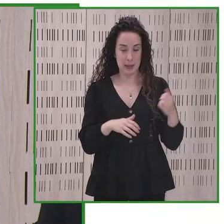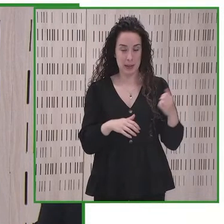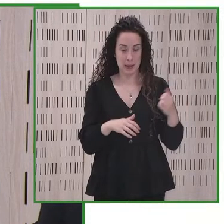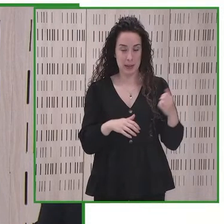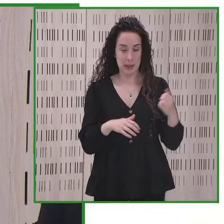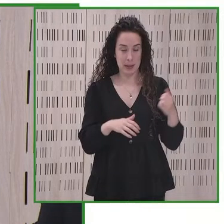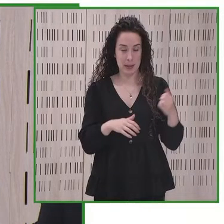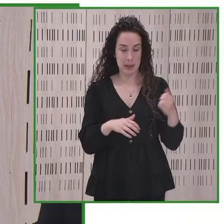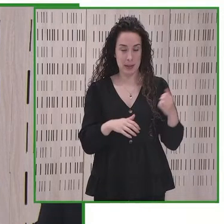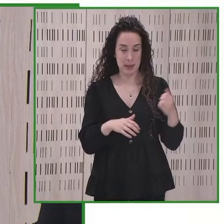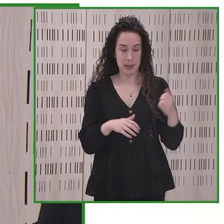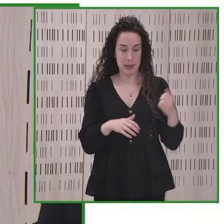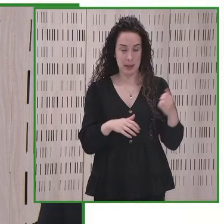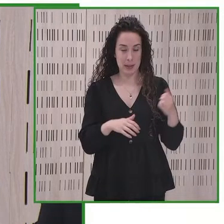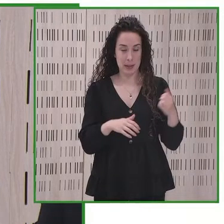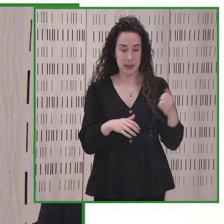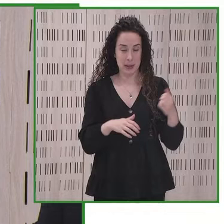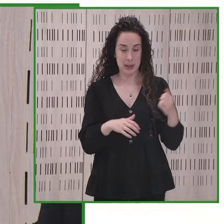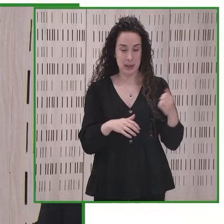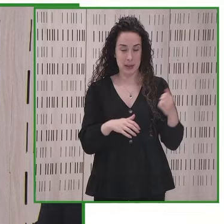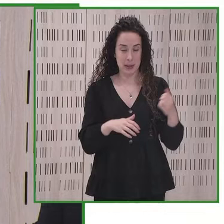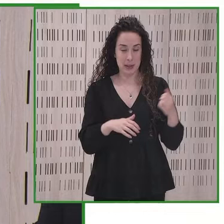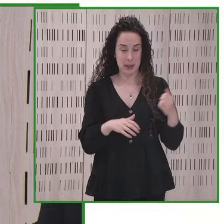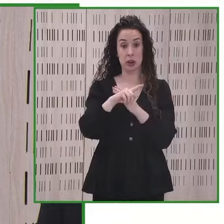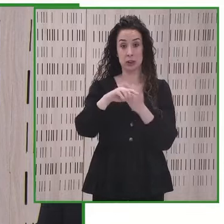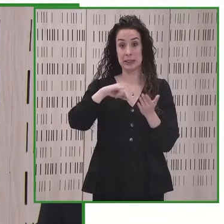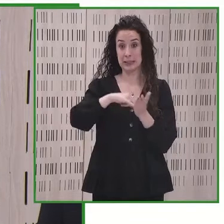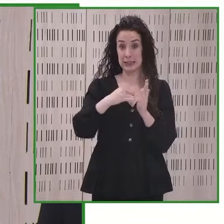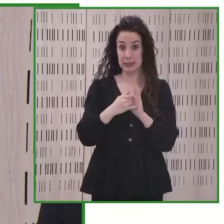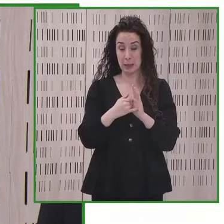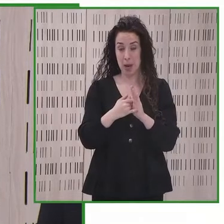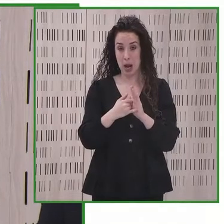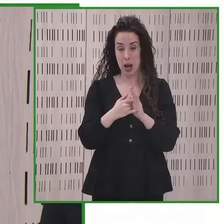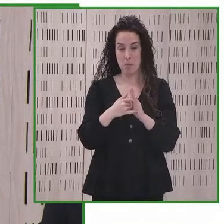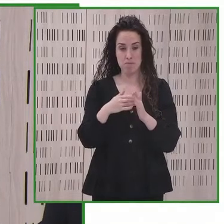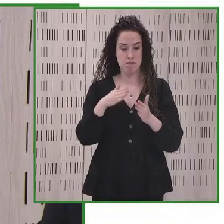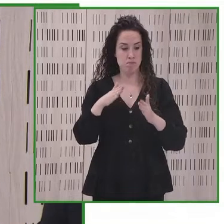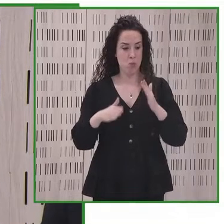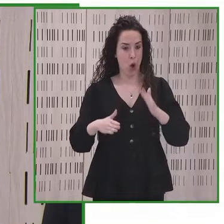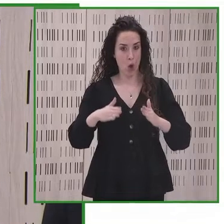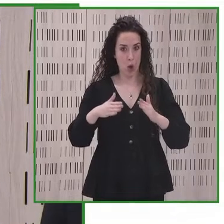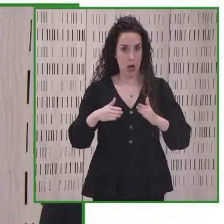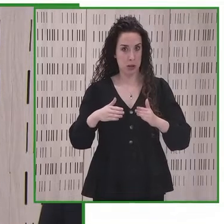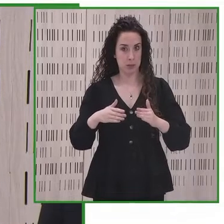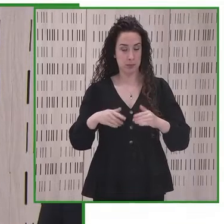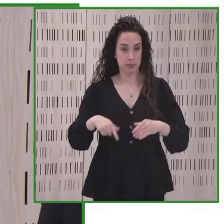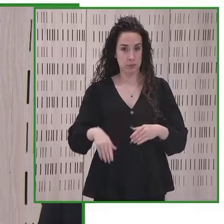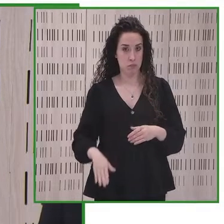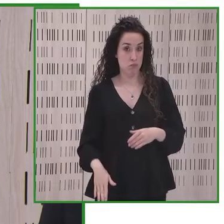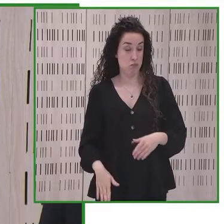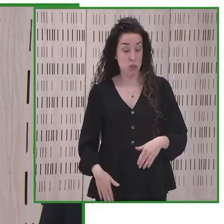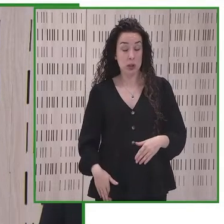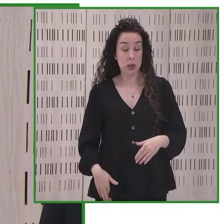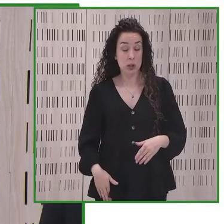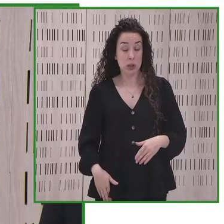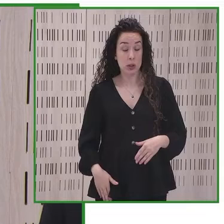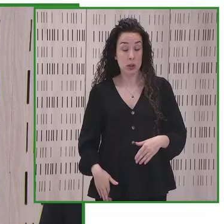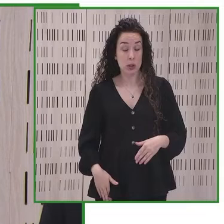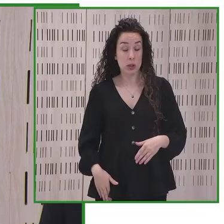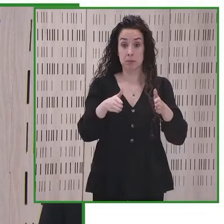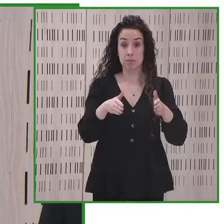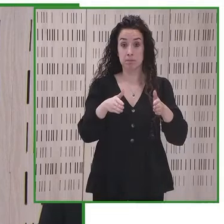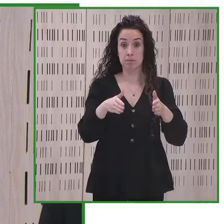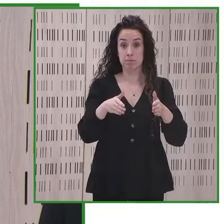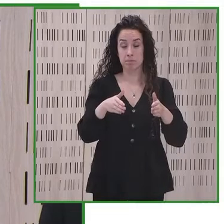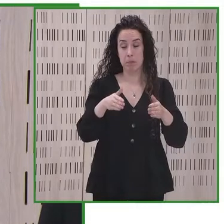protésicos personalizables para la asistencia